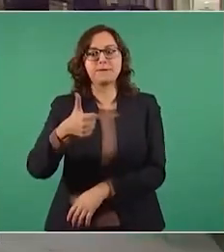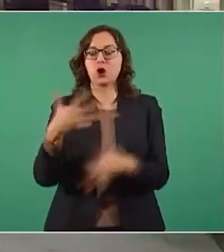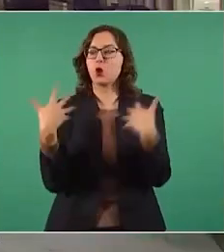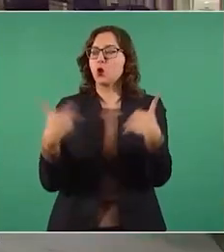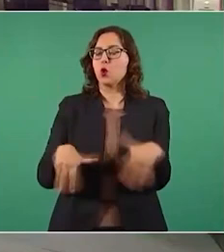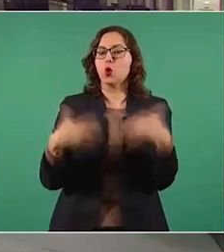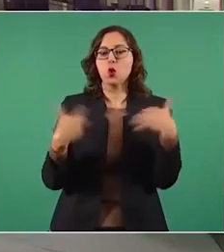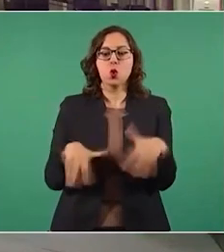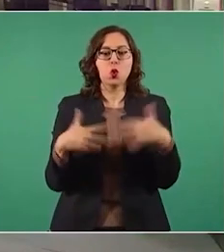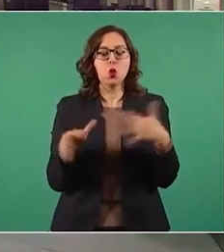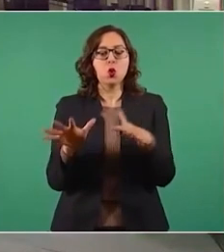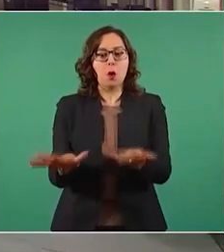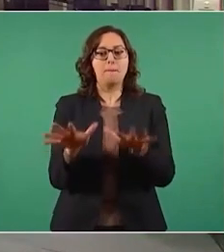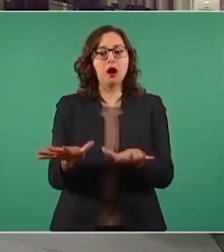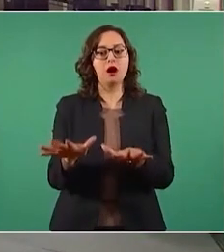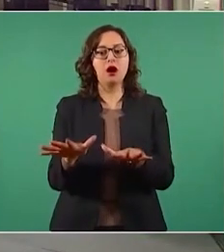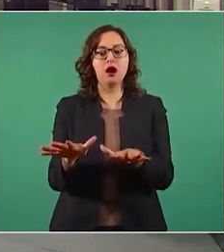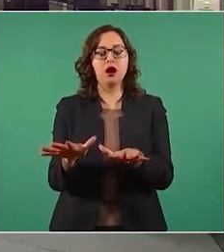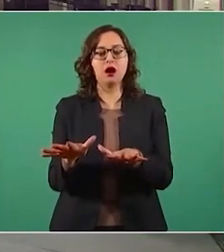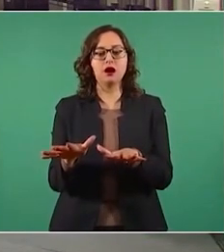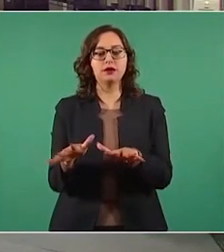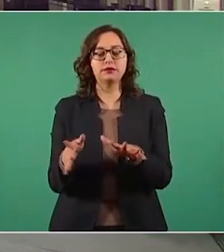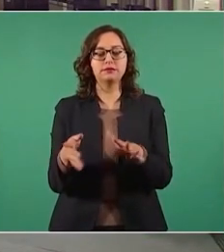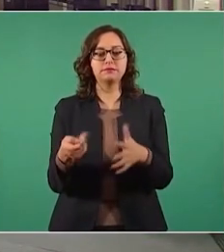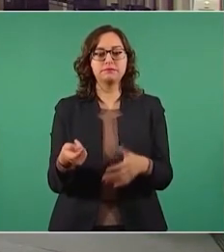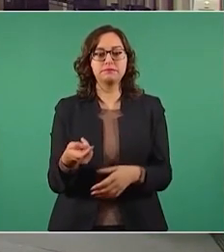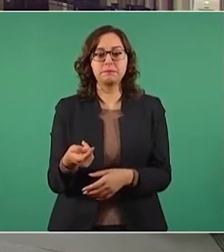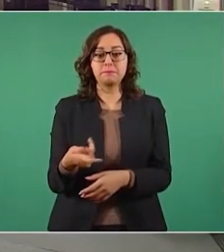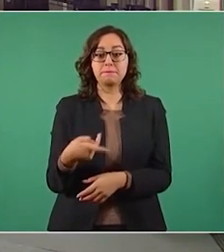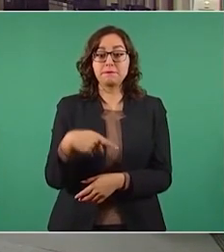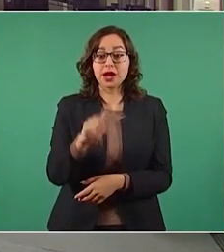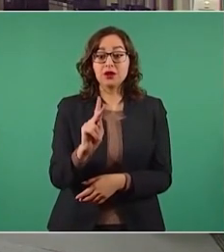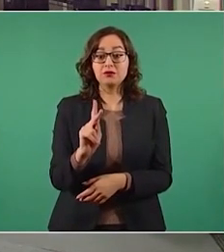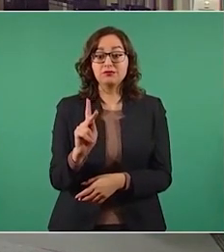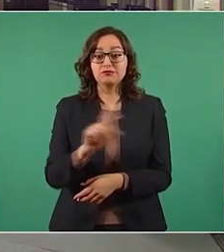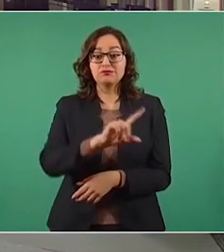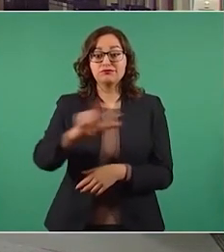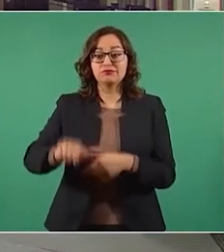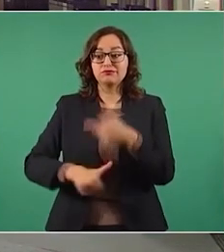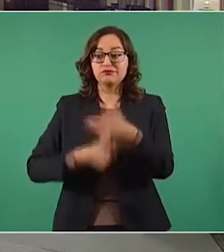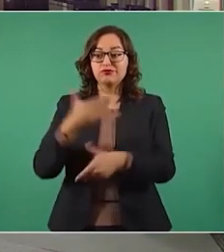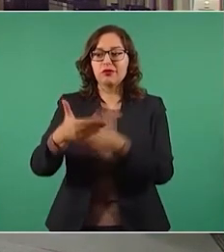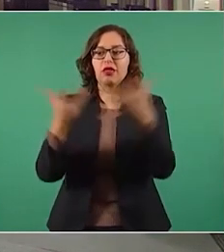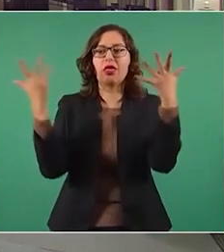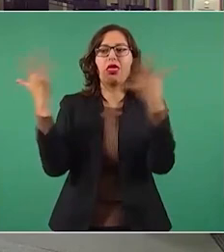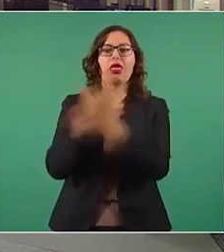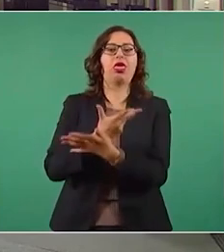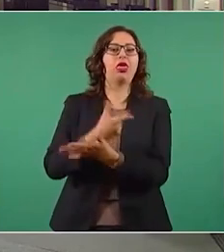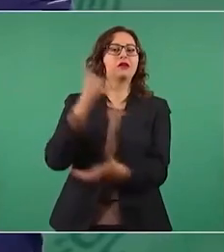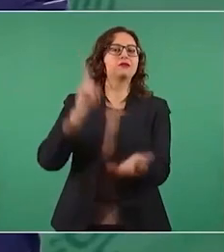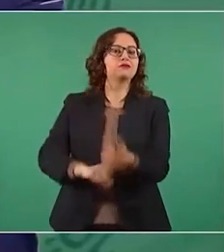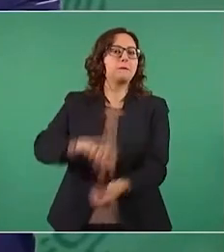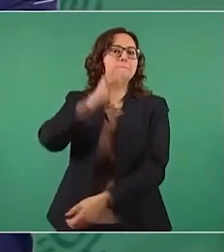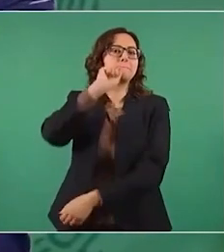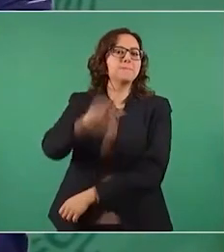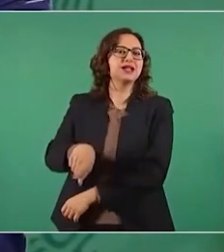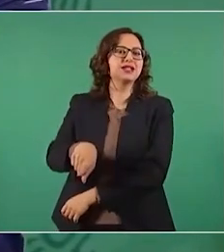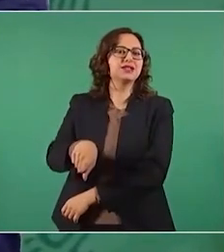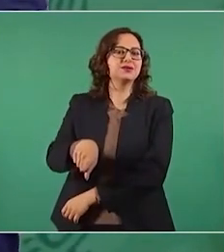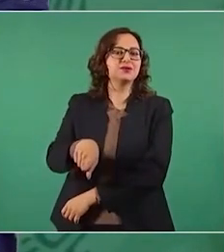continúa el mismo sistema antidemocrático.